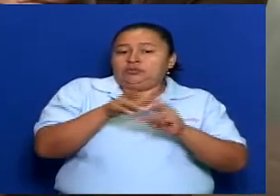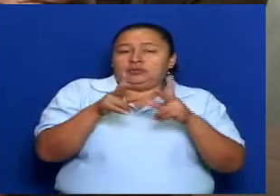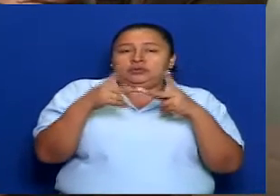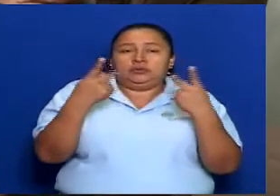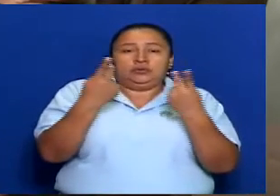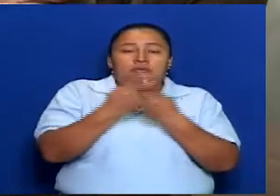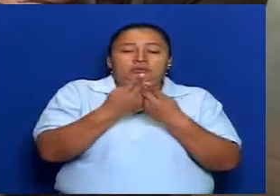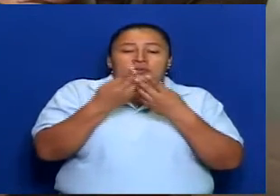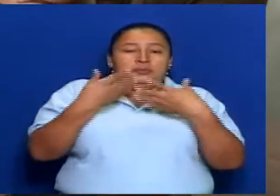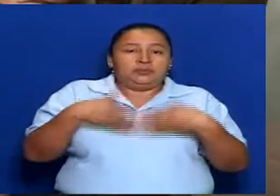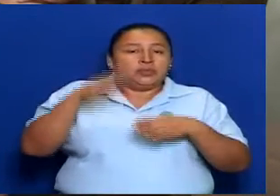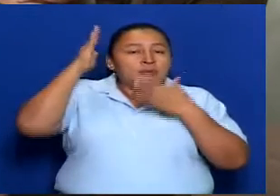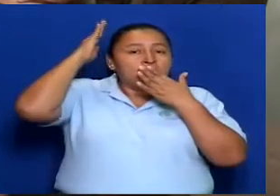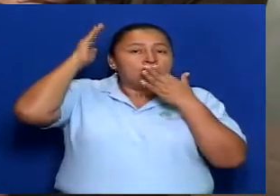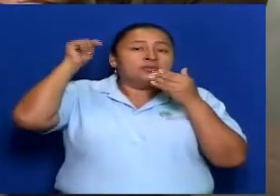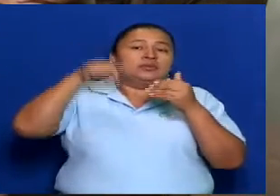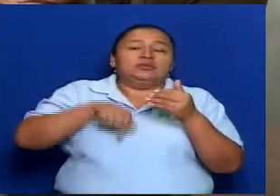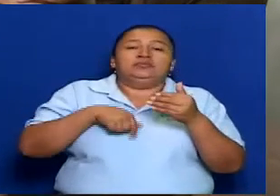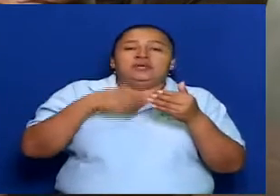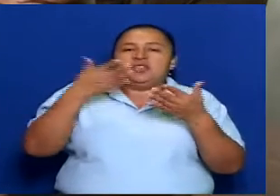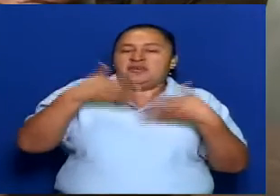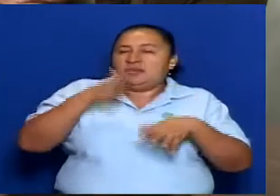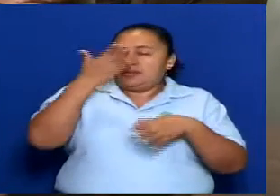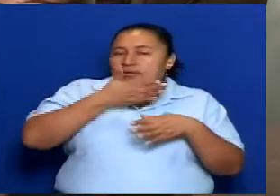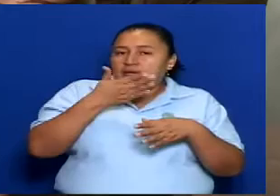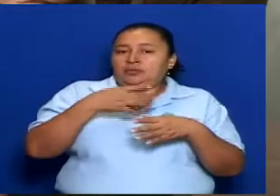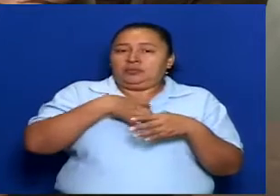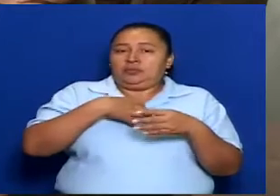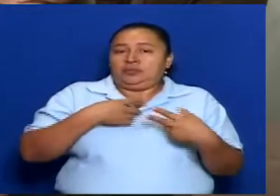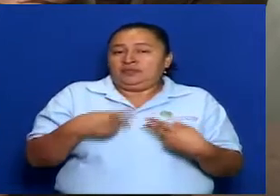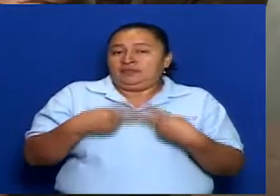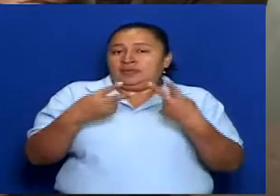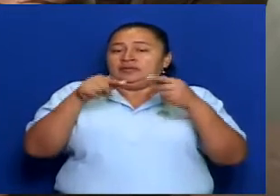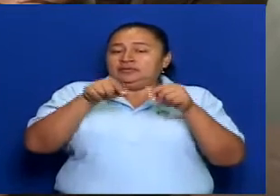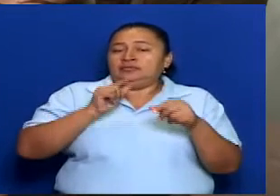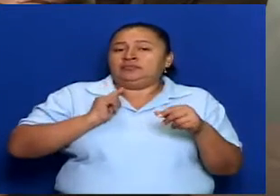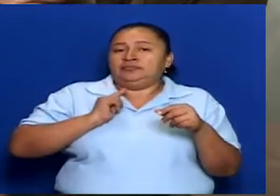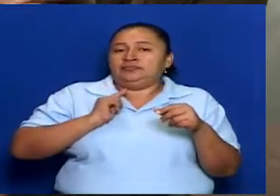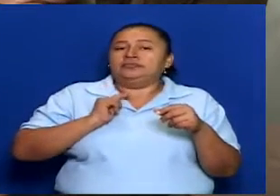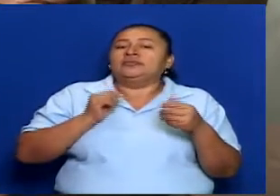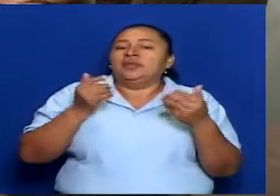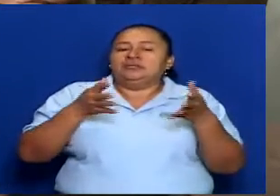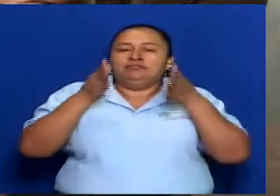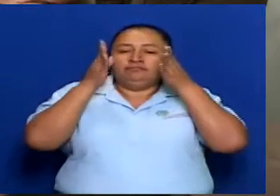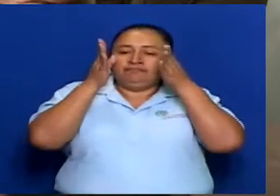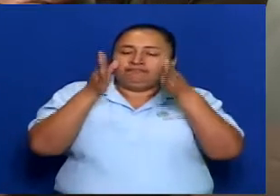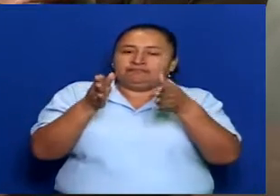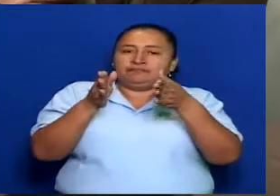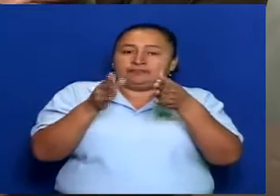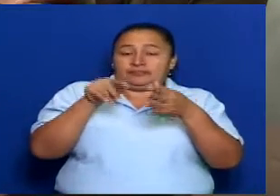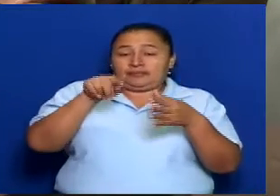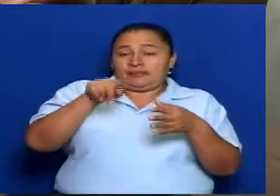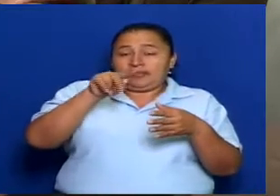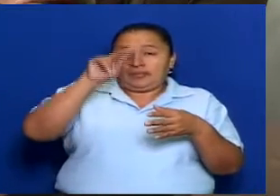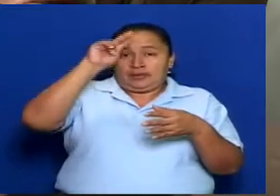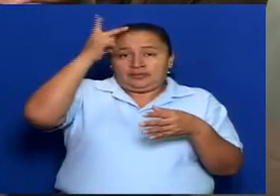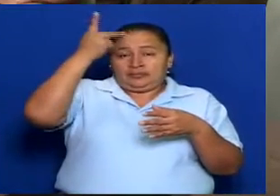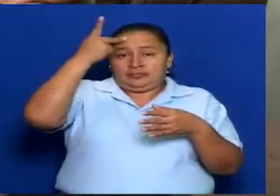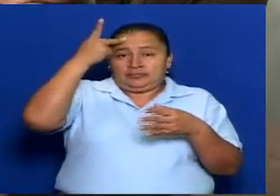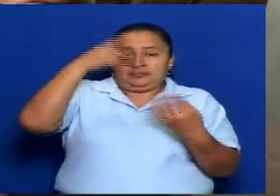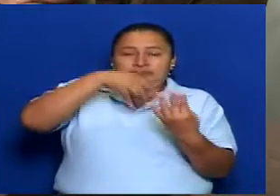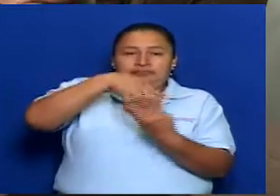Afrodescendientes y Regímenes Autonómicos está en función de que la política de